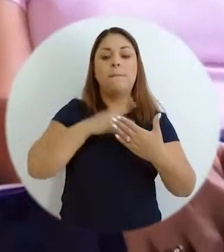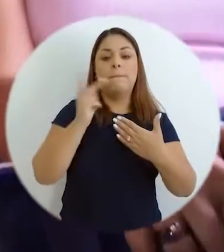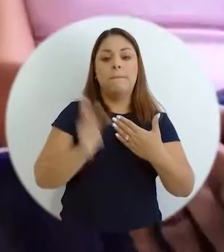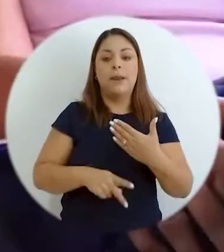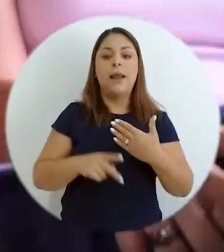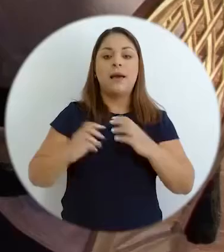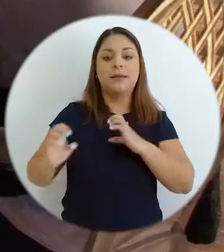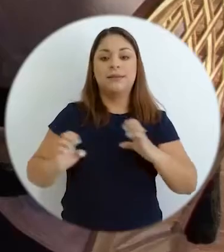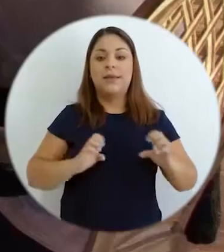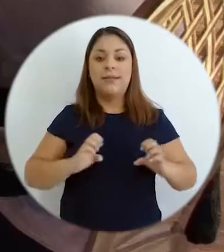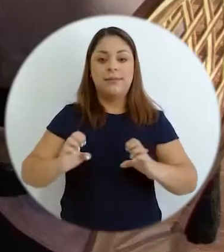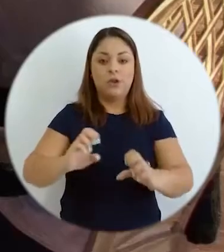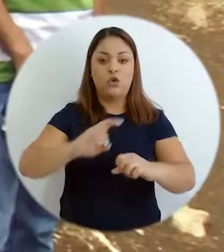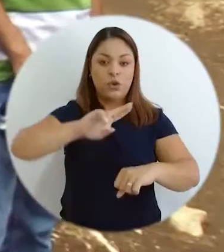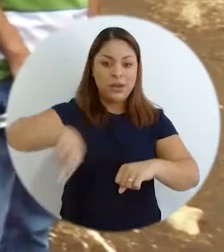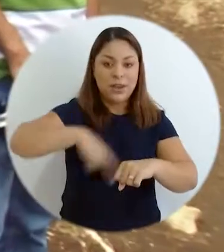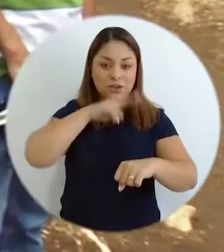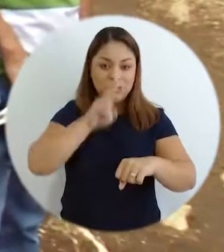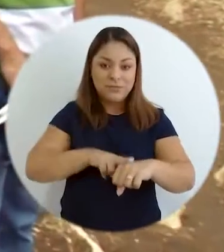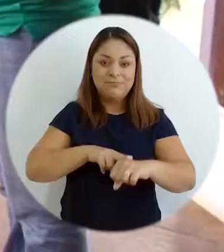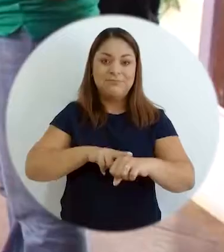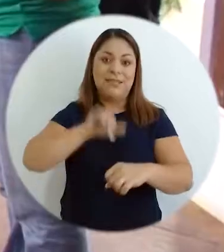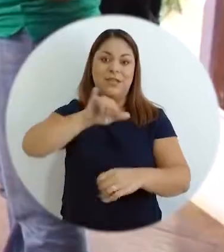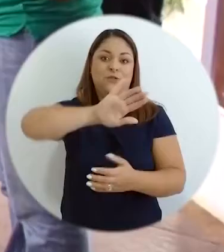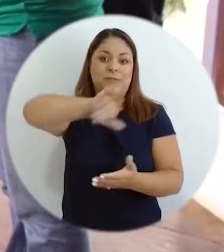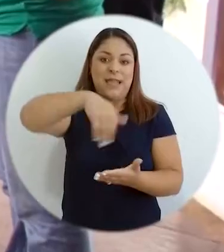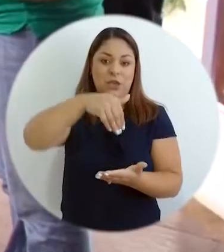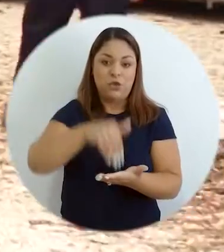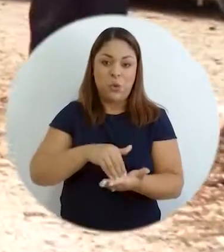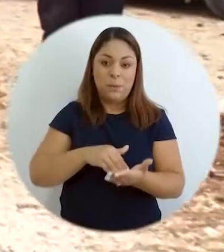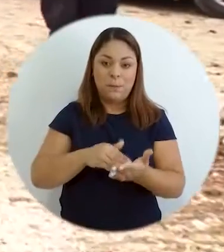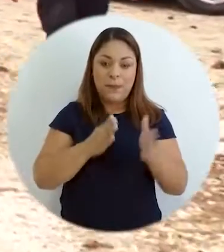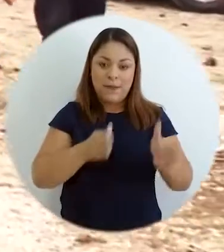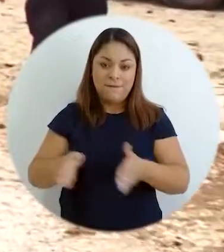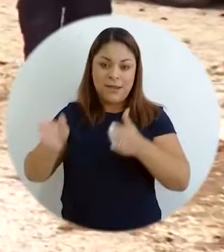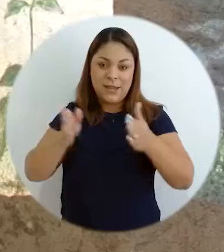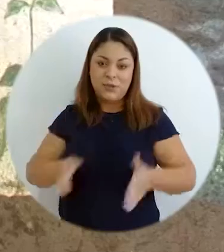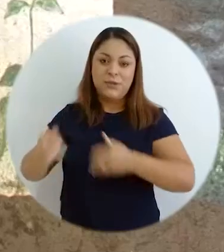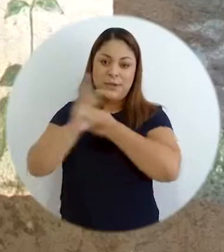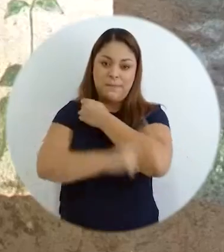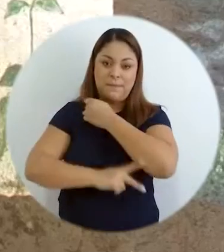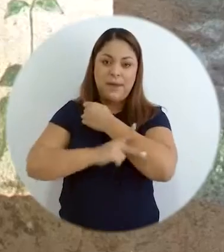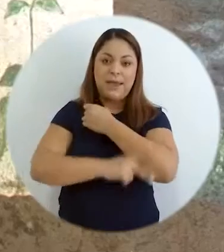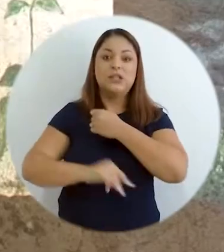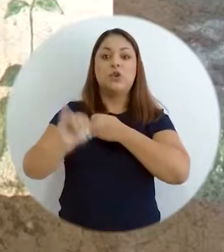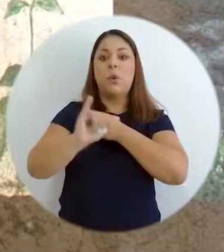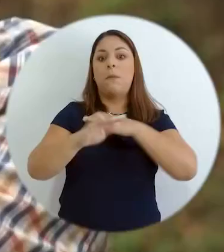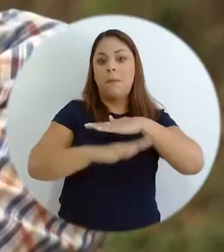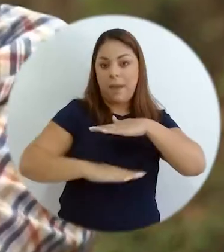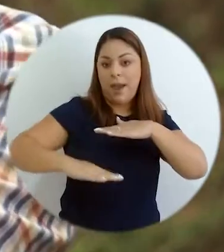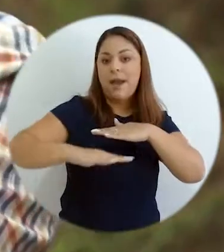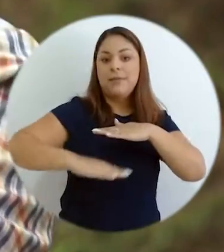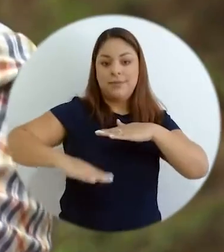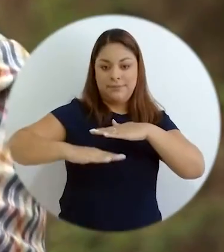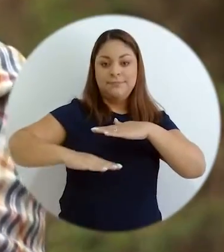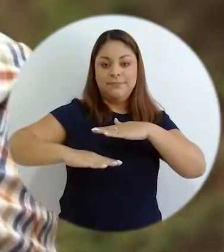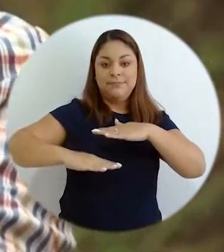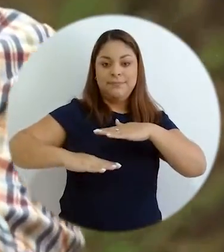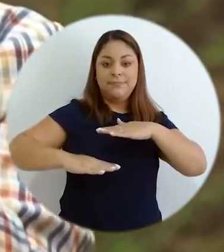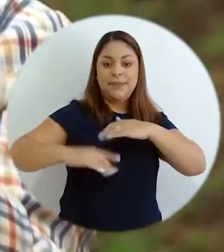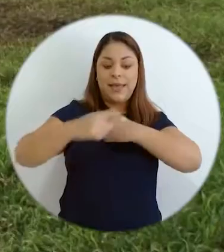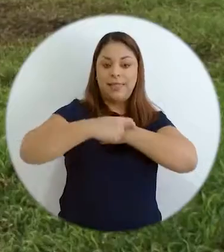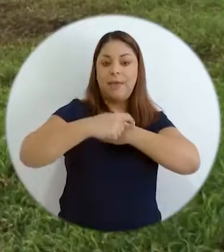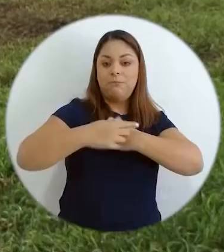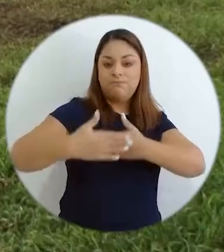visión del plan estratégico nacional como centro de la planificación de nuestro país, como instrumento base de planificación de